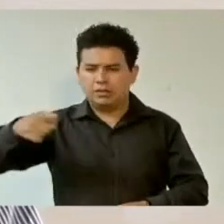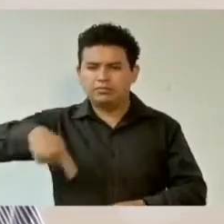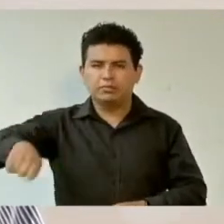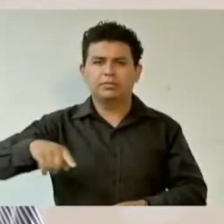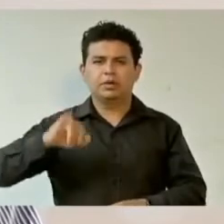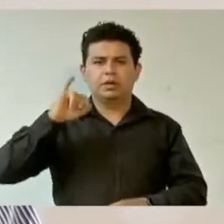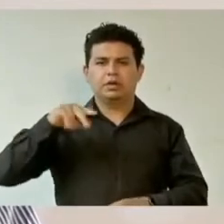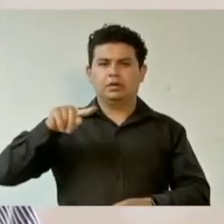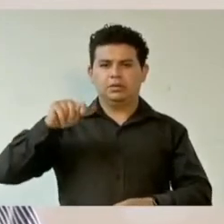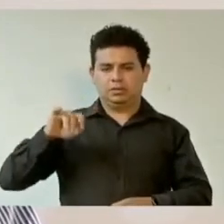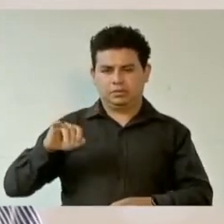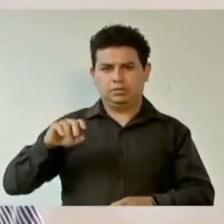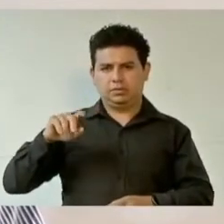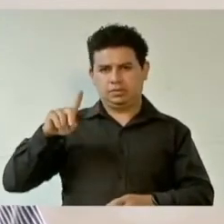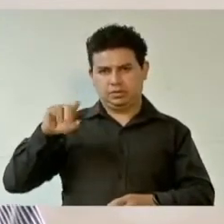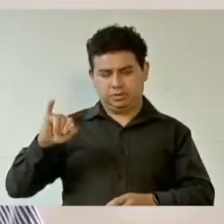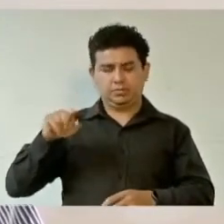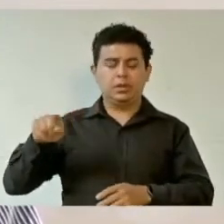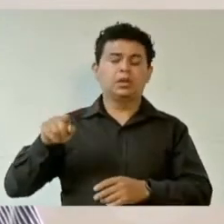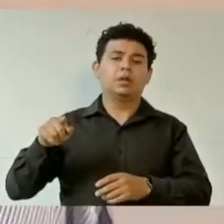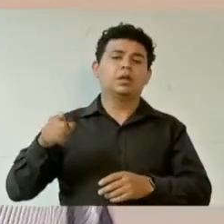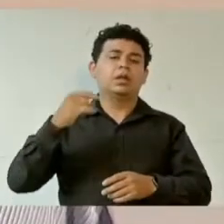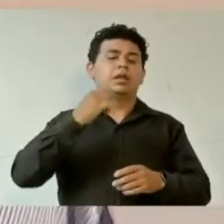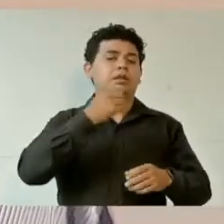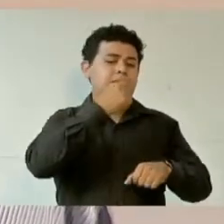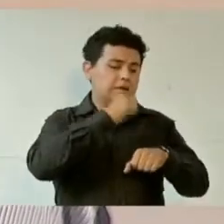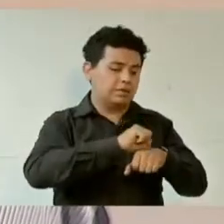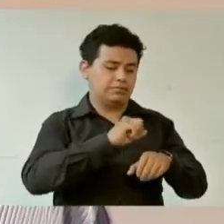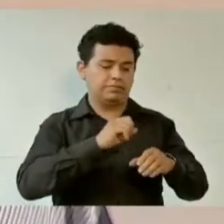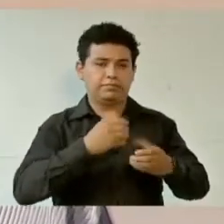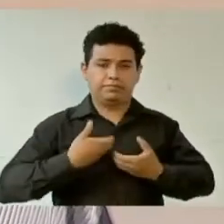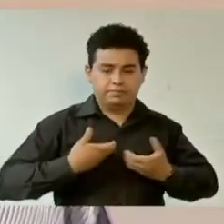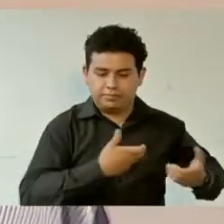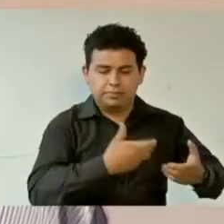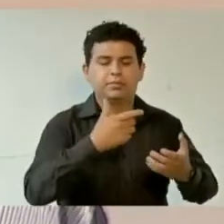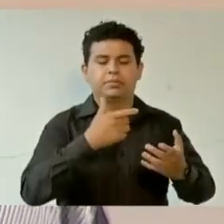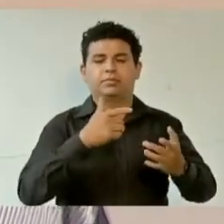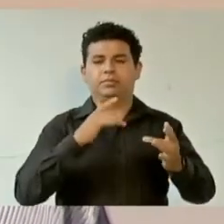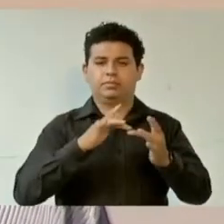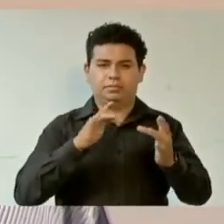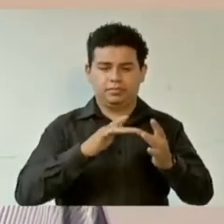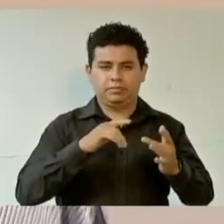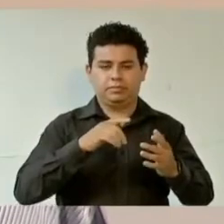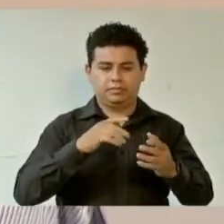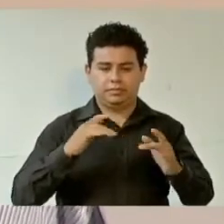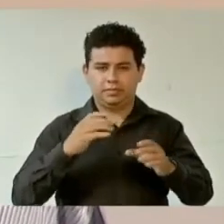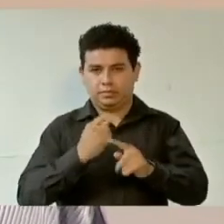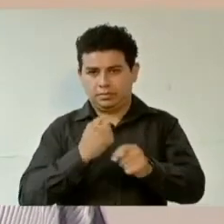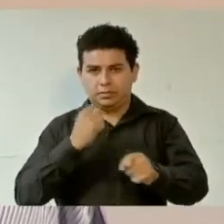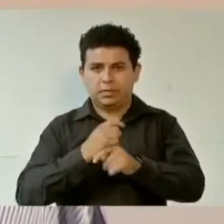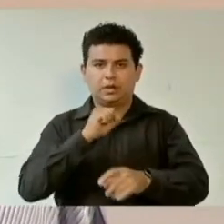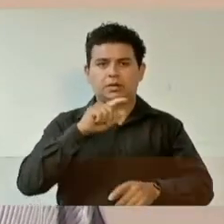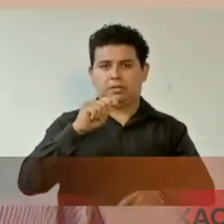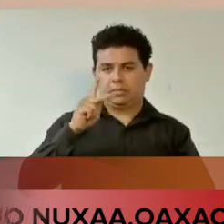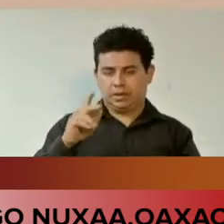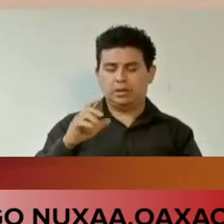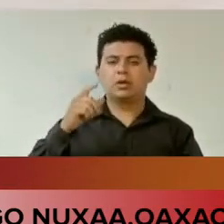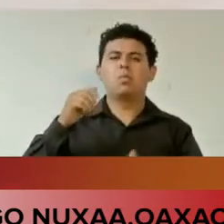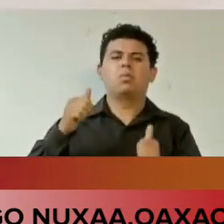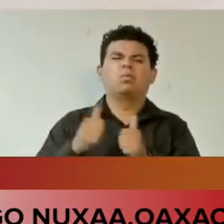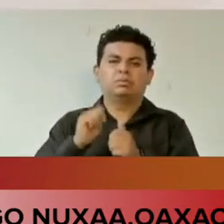INPI, y a la Secretaría de Comunicaciones y Transportes, SCT, por el apoyo y